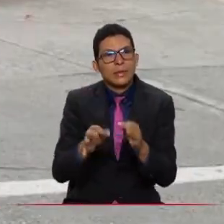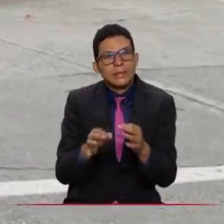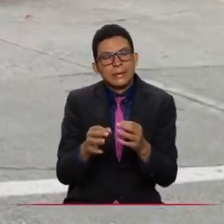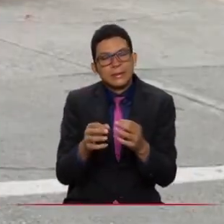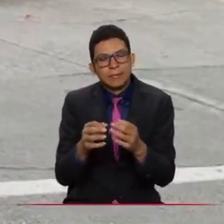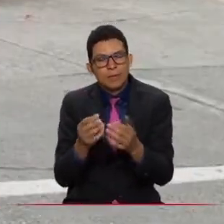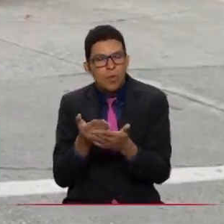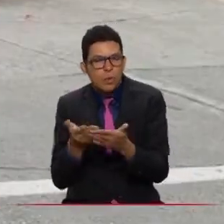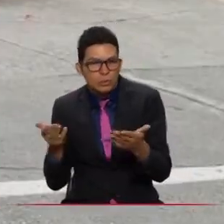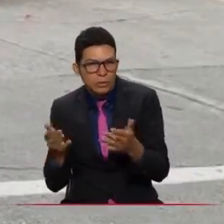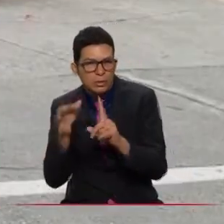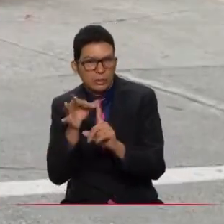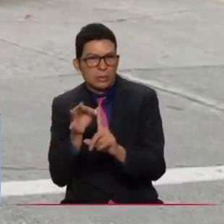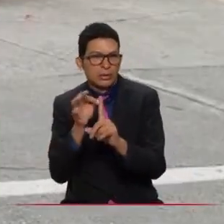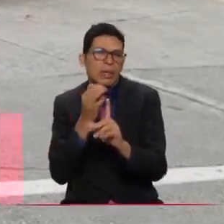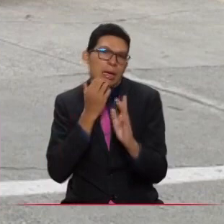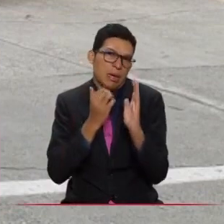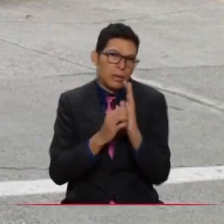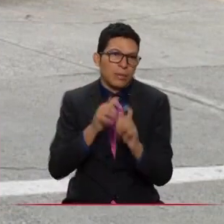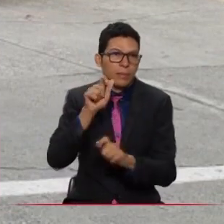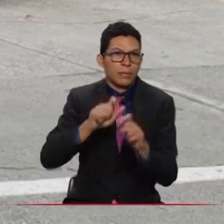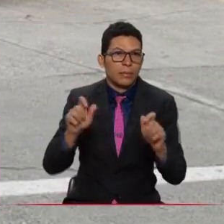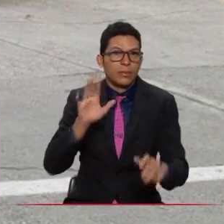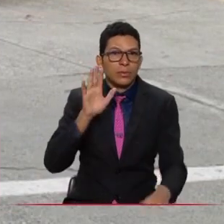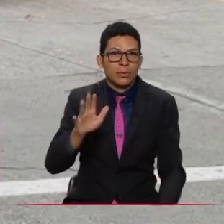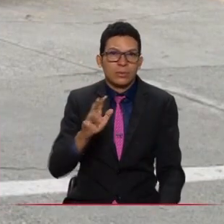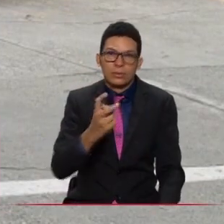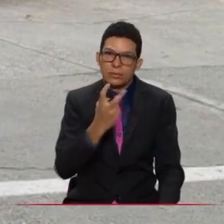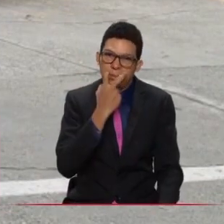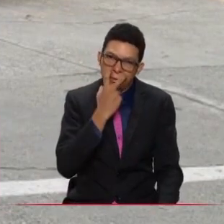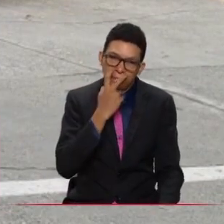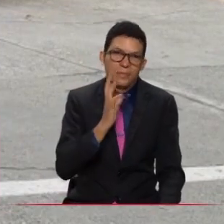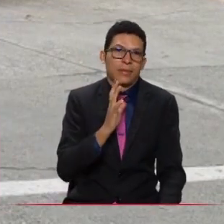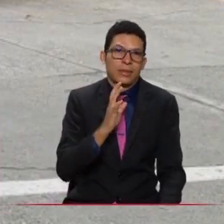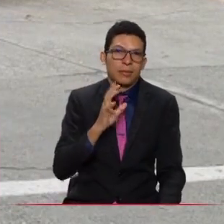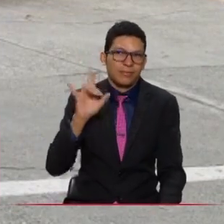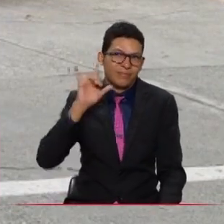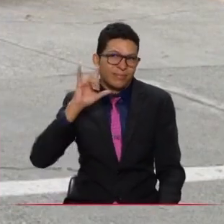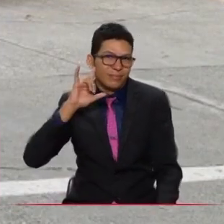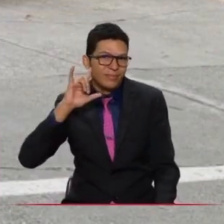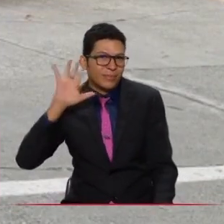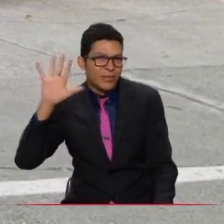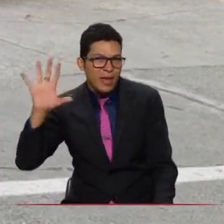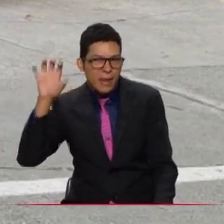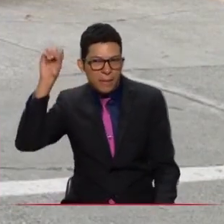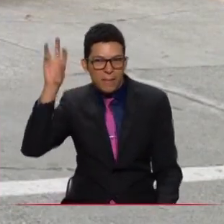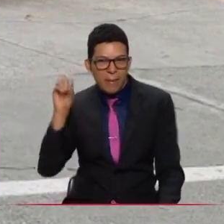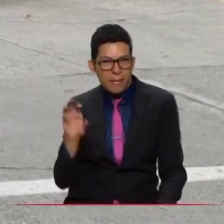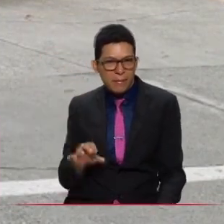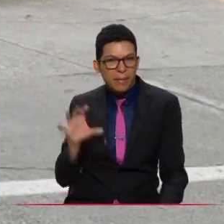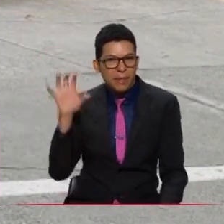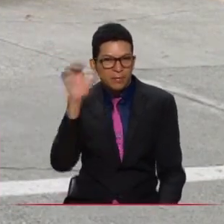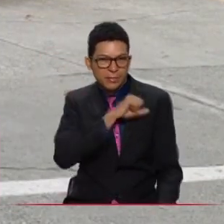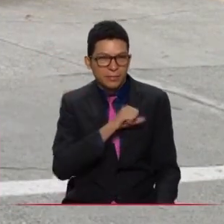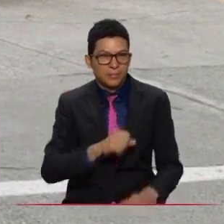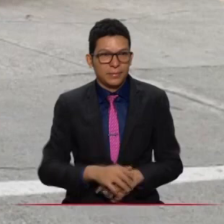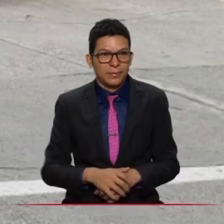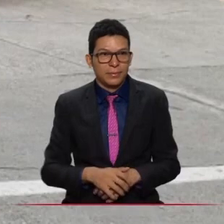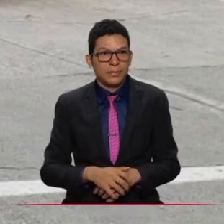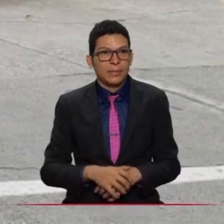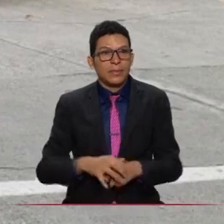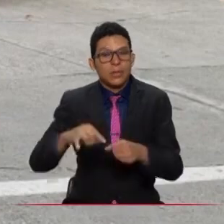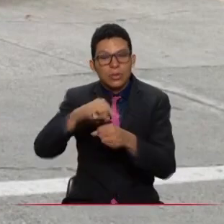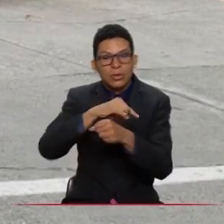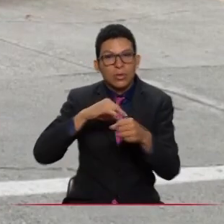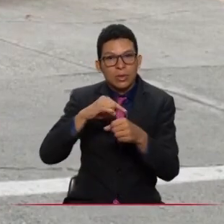equipamiento especial, por ejemplo, para las personas invidentes, los semáforos sonores. Adicionalmente, aquellas zonas en donde hay